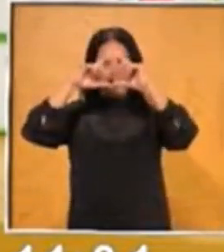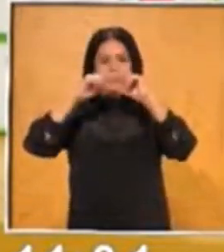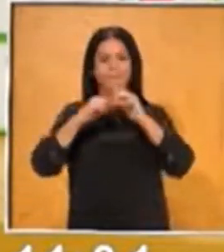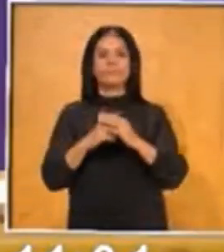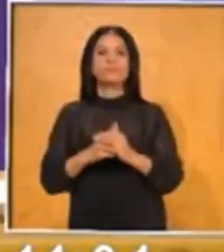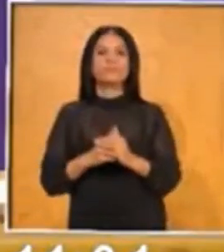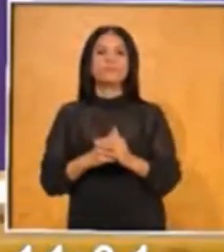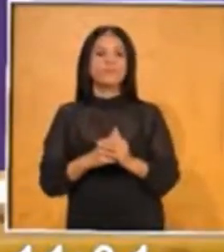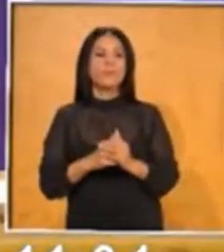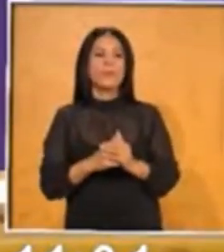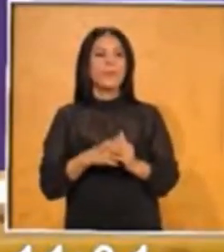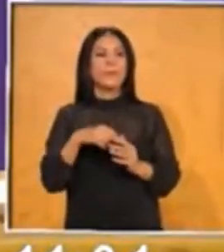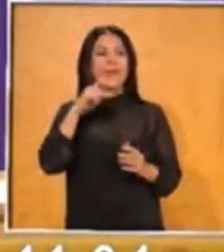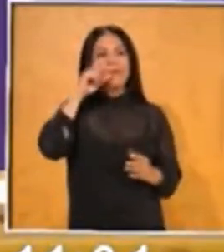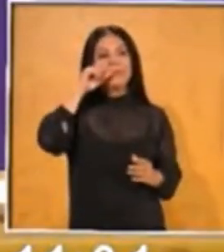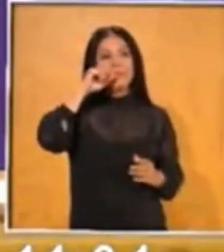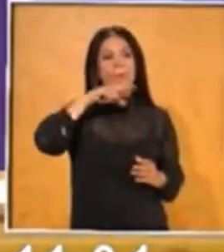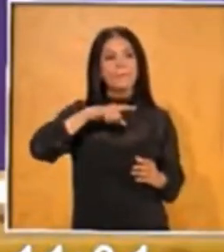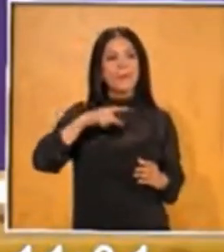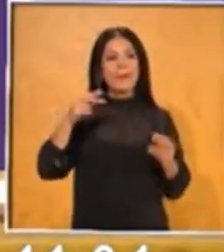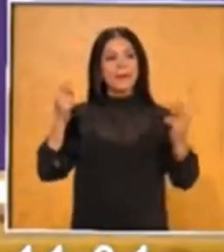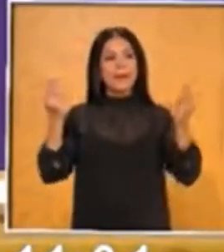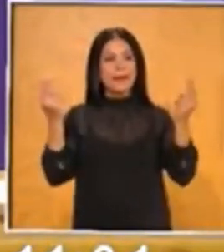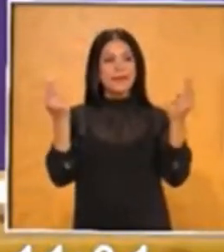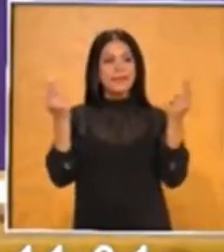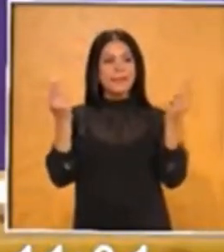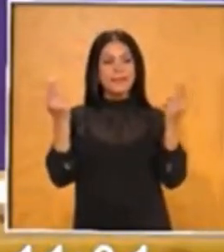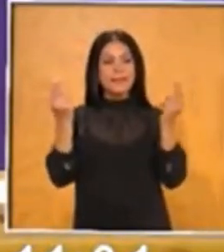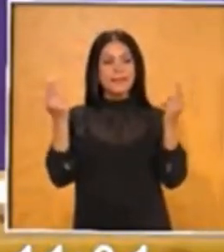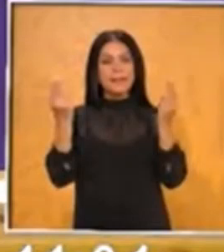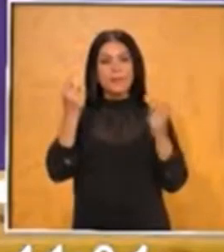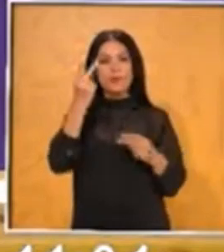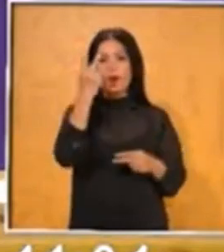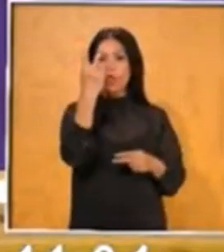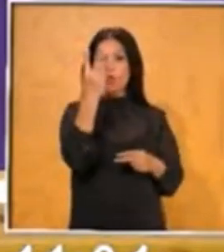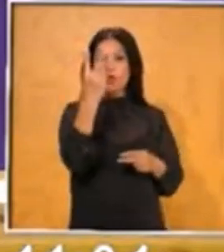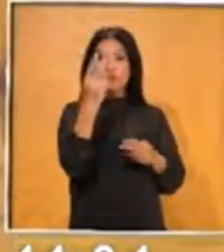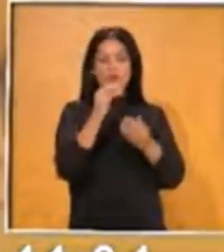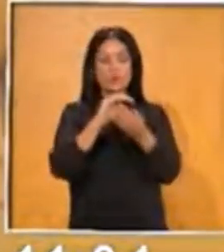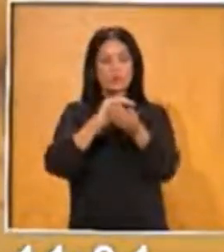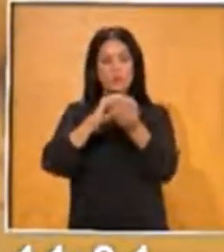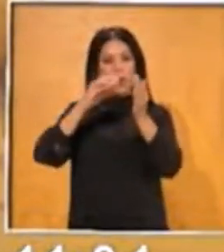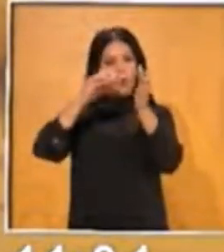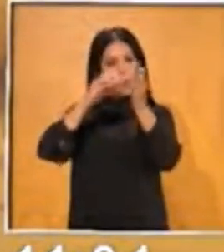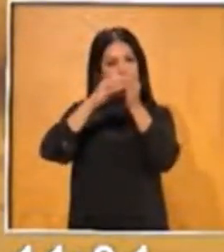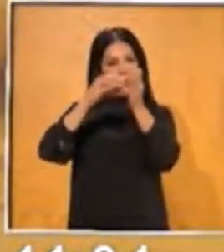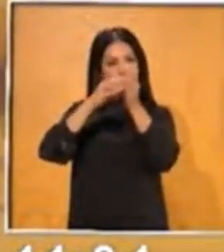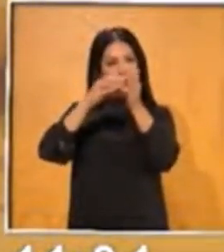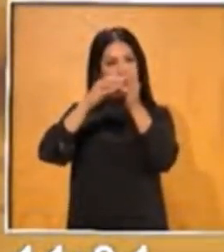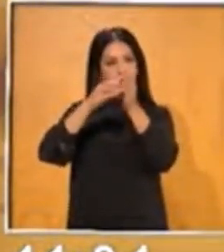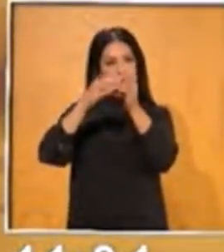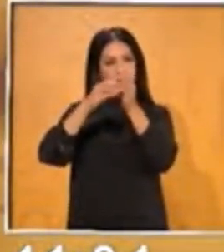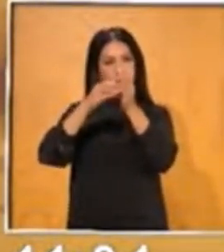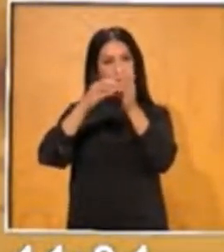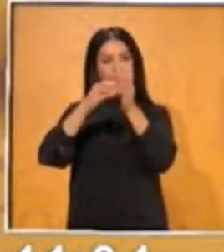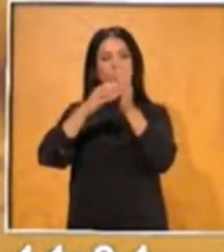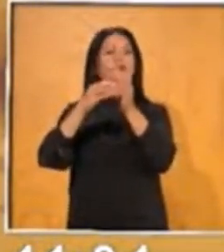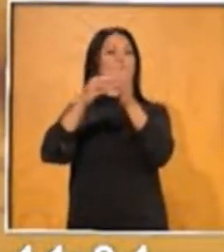también vamos a utilizar dos de los dados que hemos estado elaborando. ¿Tienen los suyos?